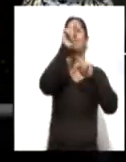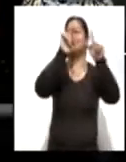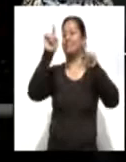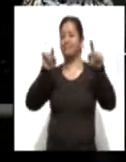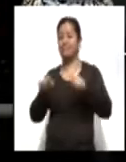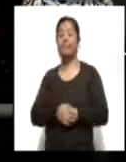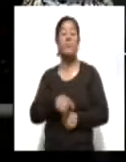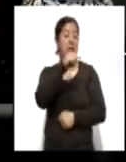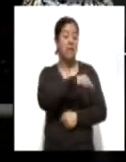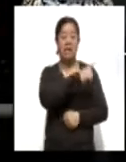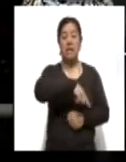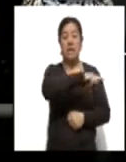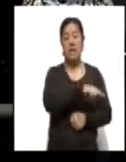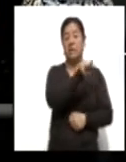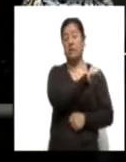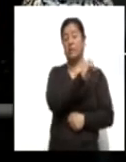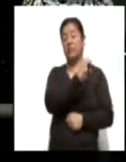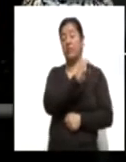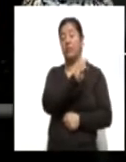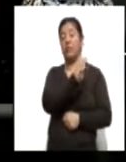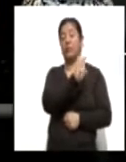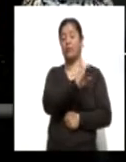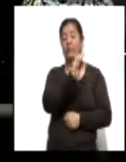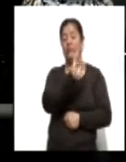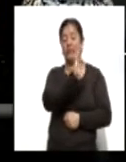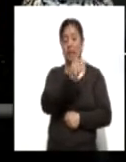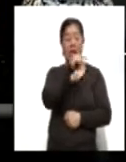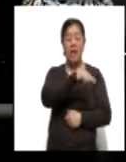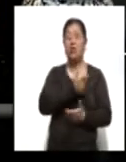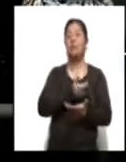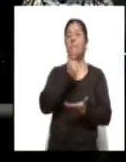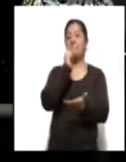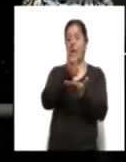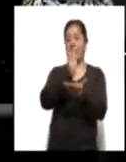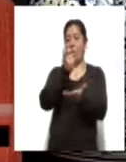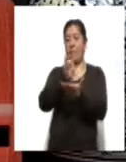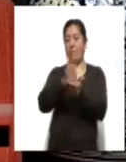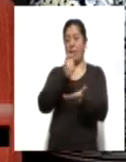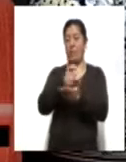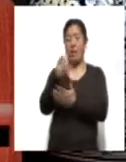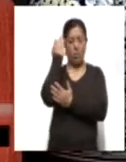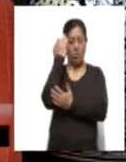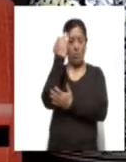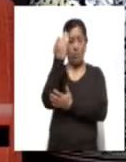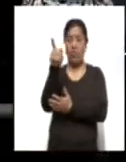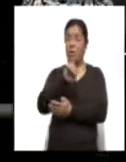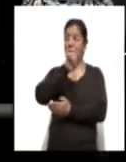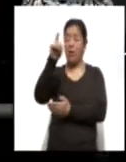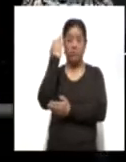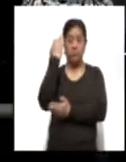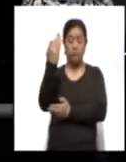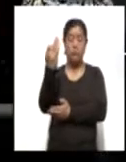cargo de sus gastos de estancia y alimentación durante el tiempo que dure la comisión y después regresan al estado de Tlaxcala. Perfecto. Muchísimas